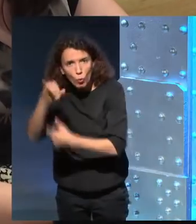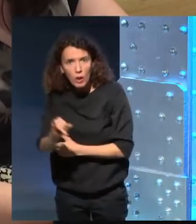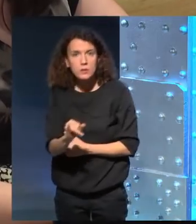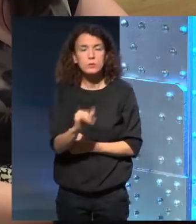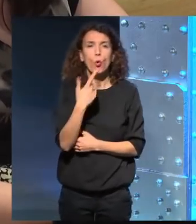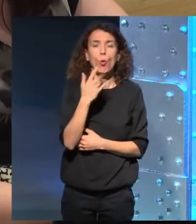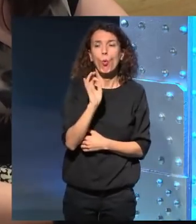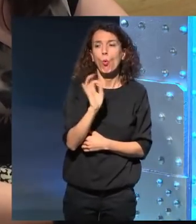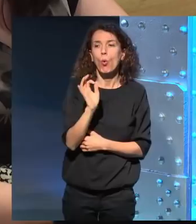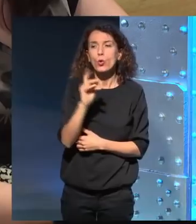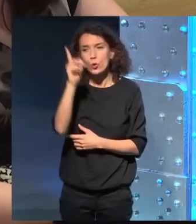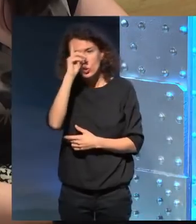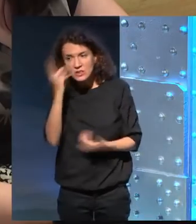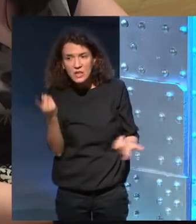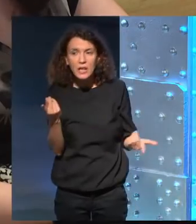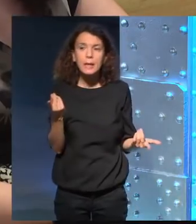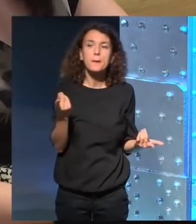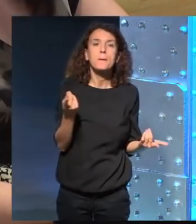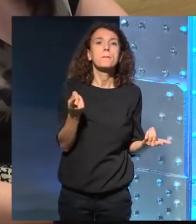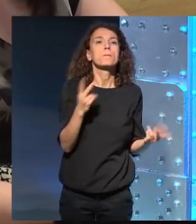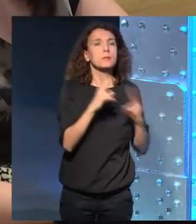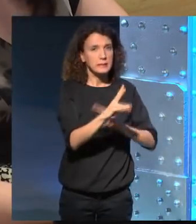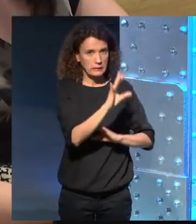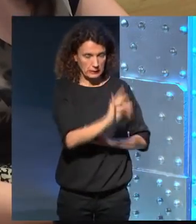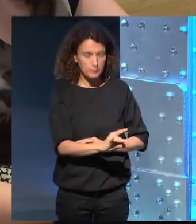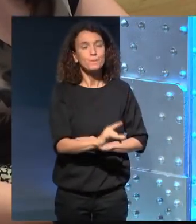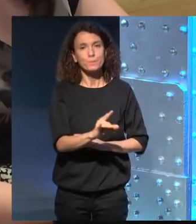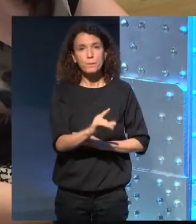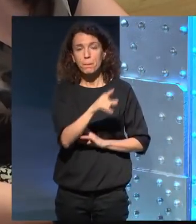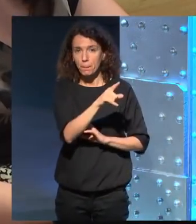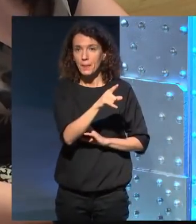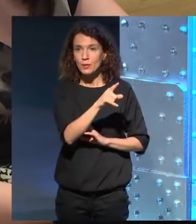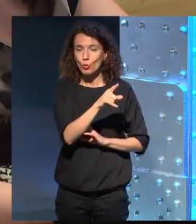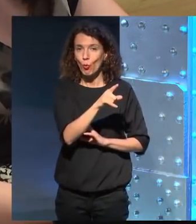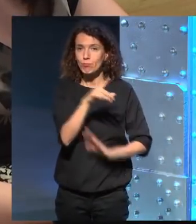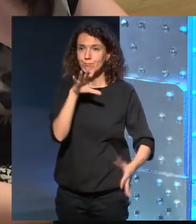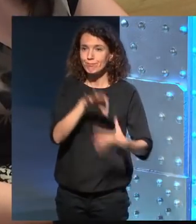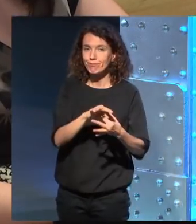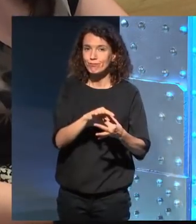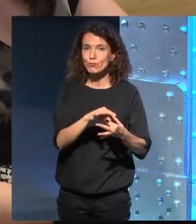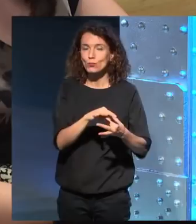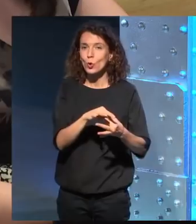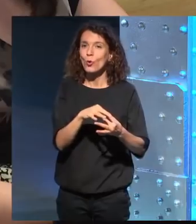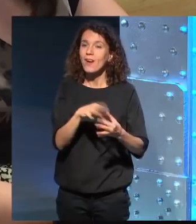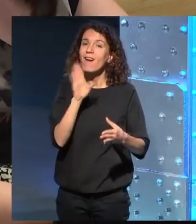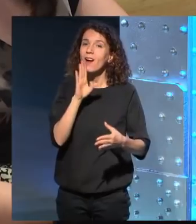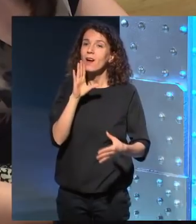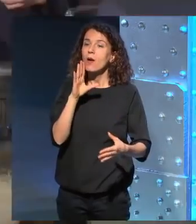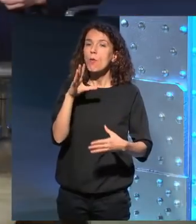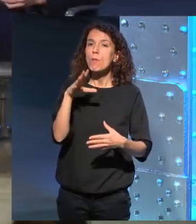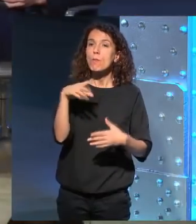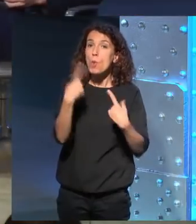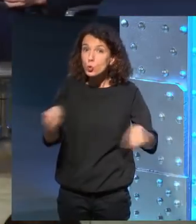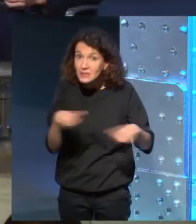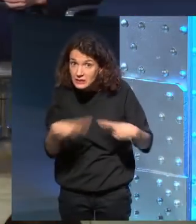no sé sí creo que eso entronca con lo de no entender la música